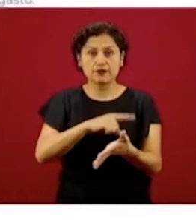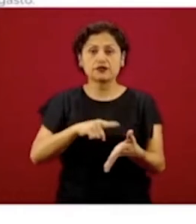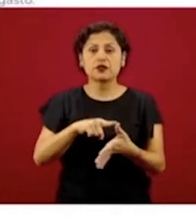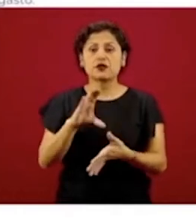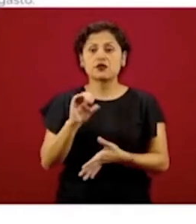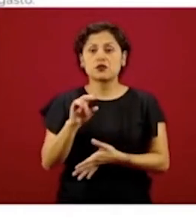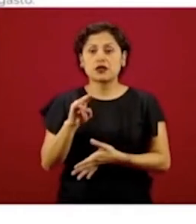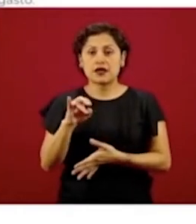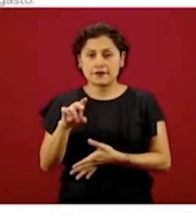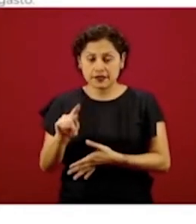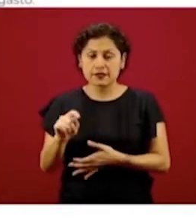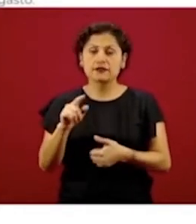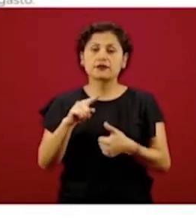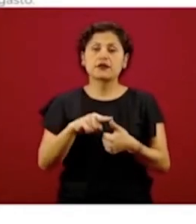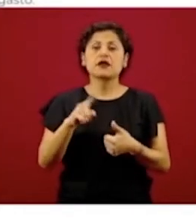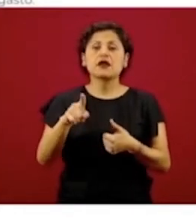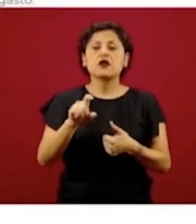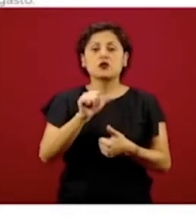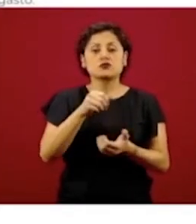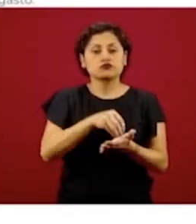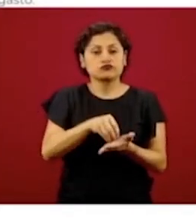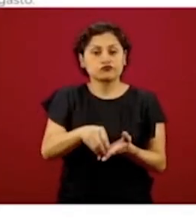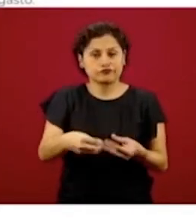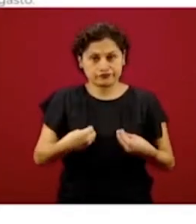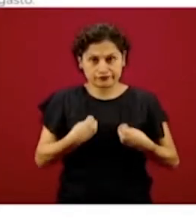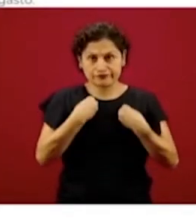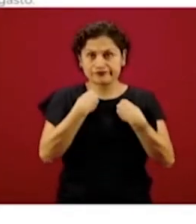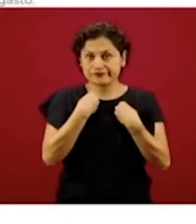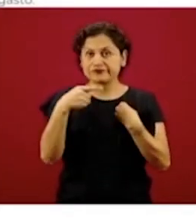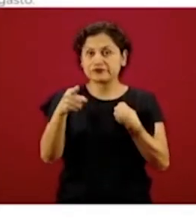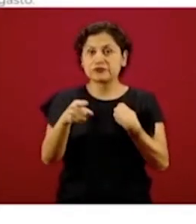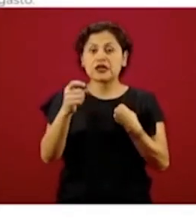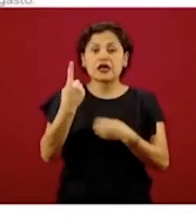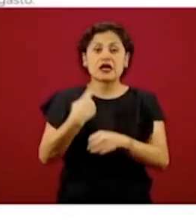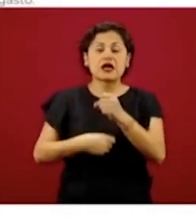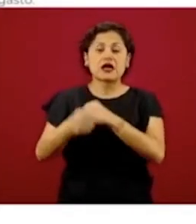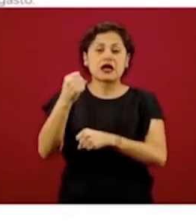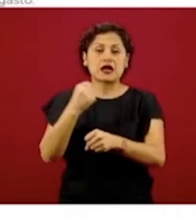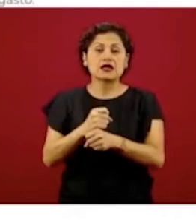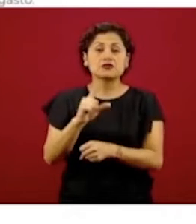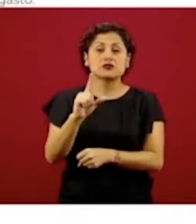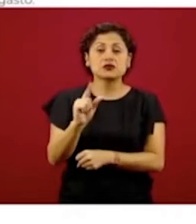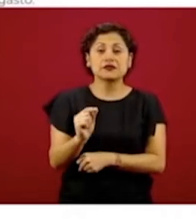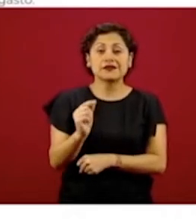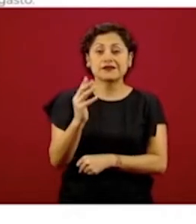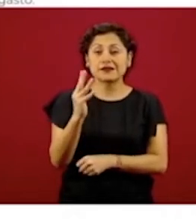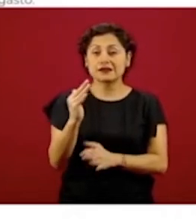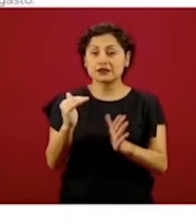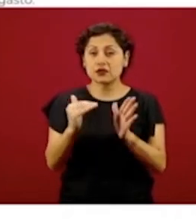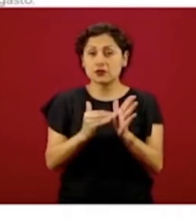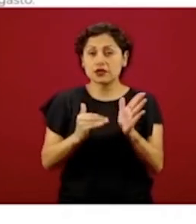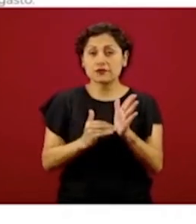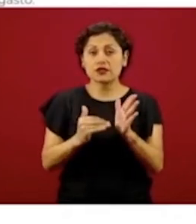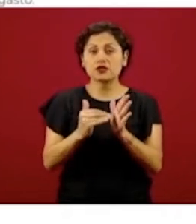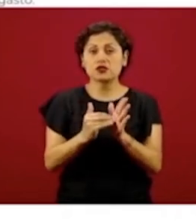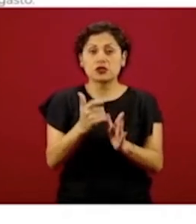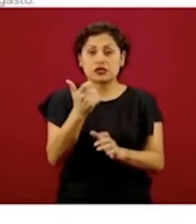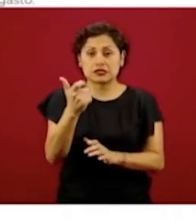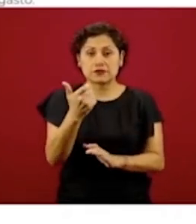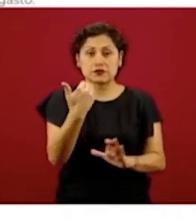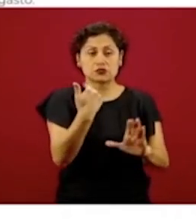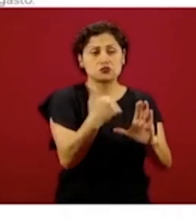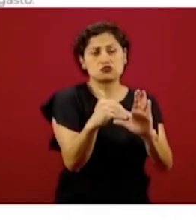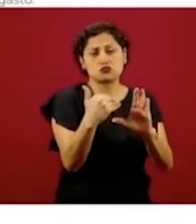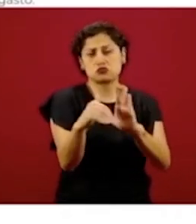tenemos Sembrando Vida. El año pasado cerramos con una dispersión total de más de 75 mil millones de pesos. Yo lo